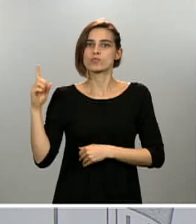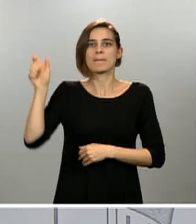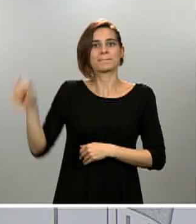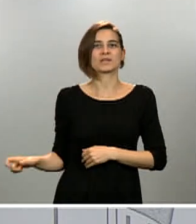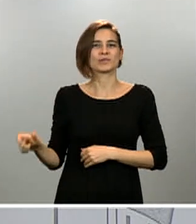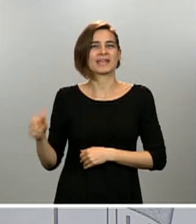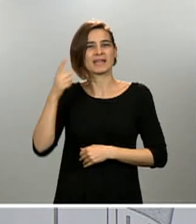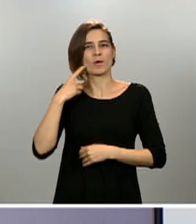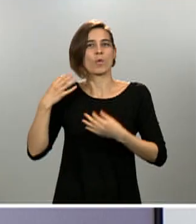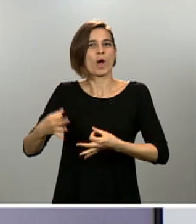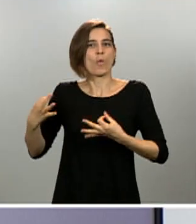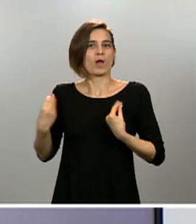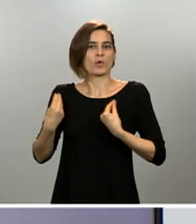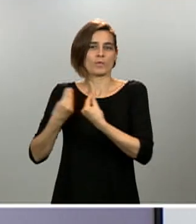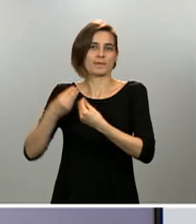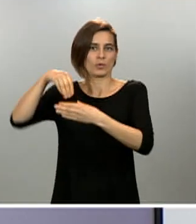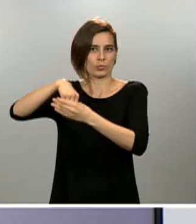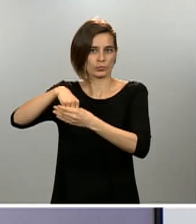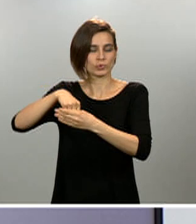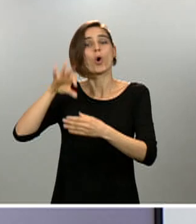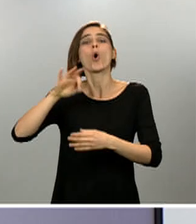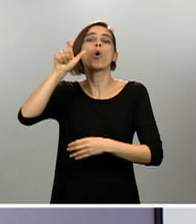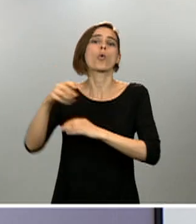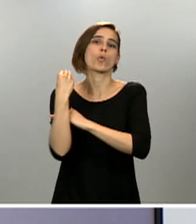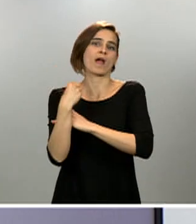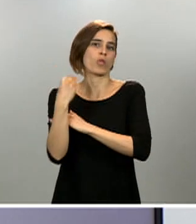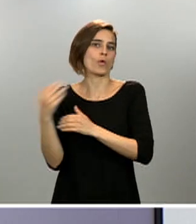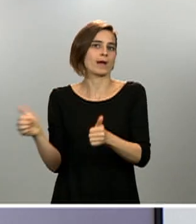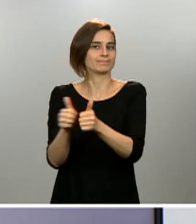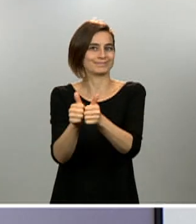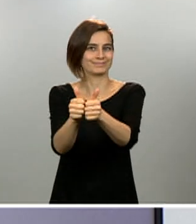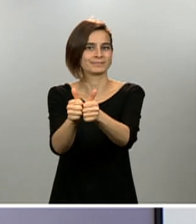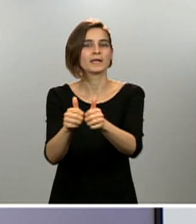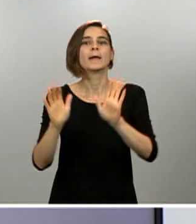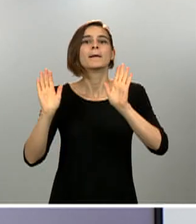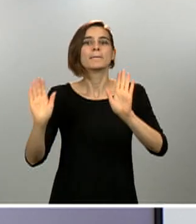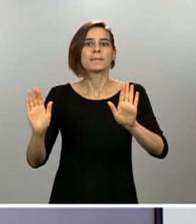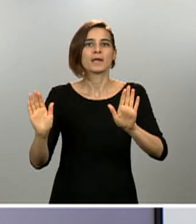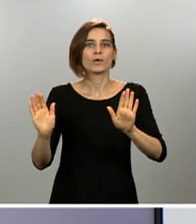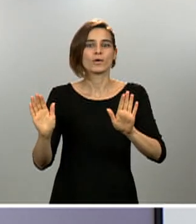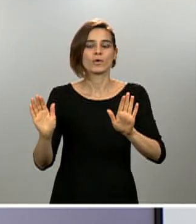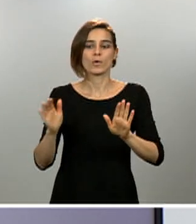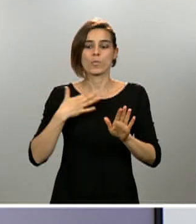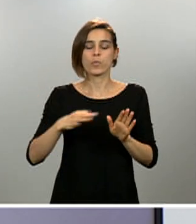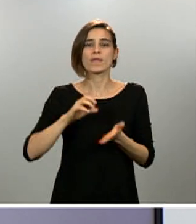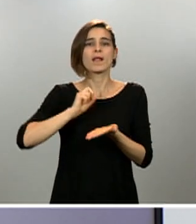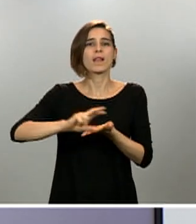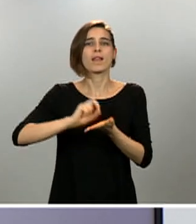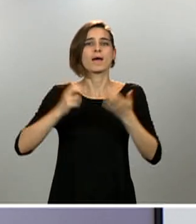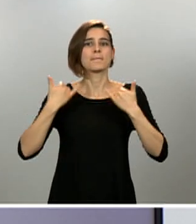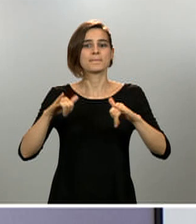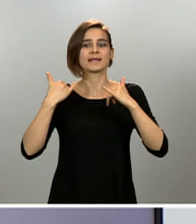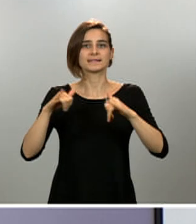así se requiere. Se podrá realizar en una distancia no superior a un kilómetro respecto al propio